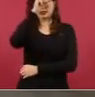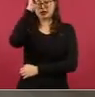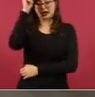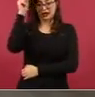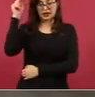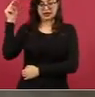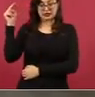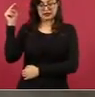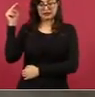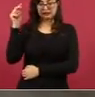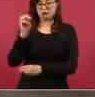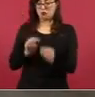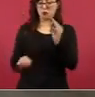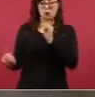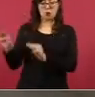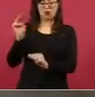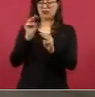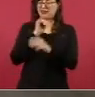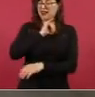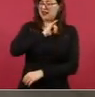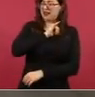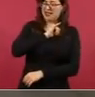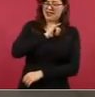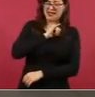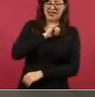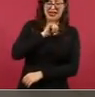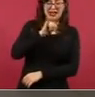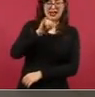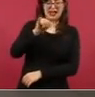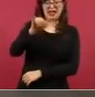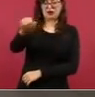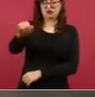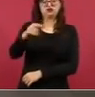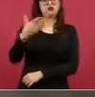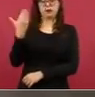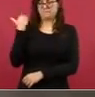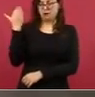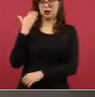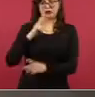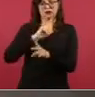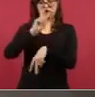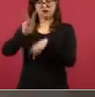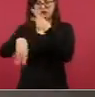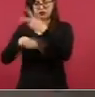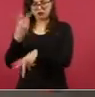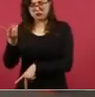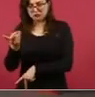en la sierra y ahí estamos ayudando.